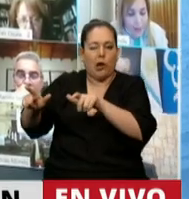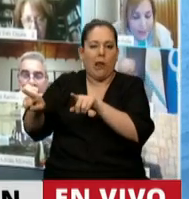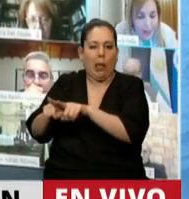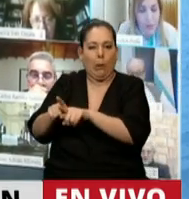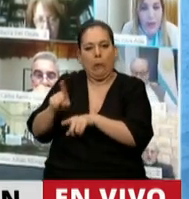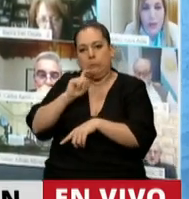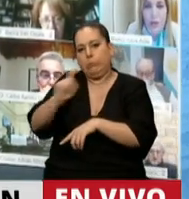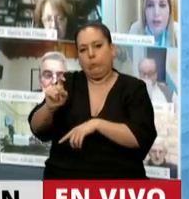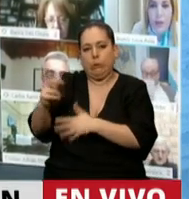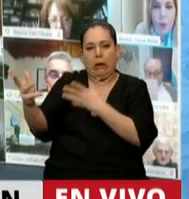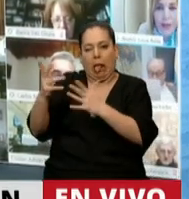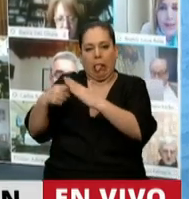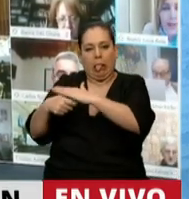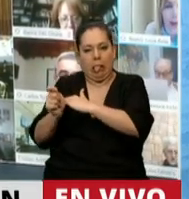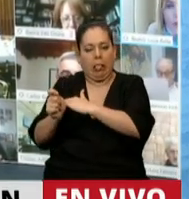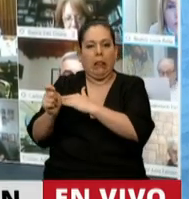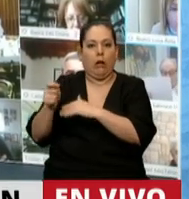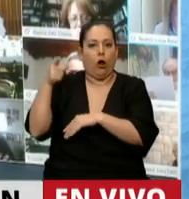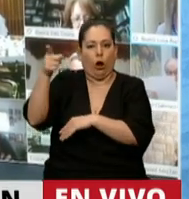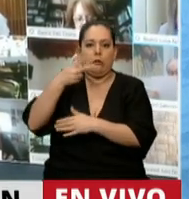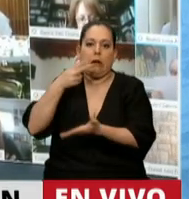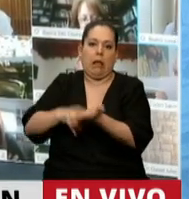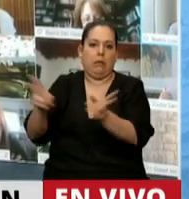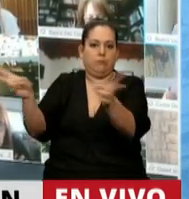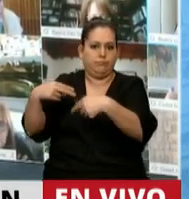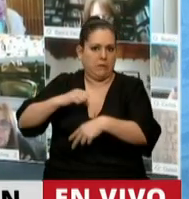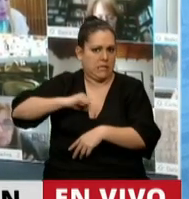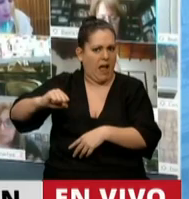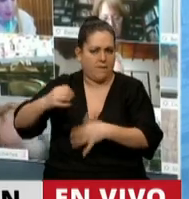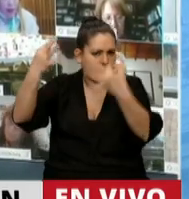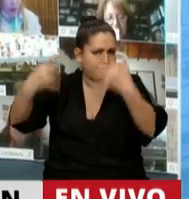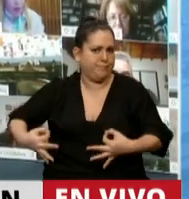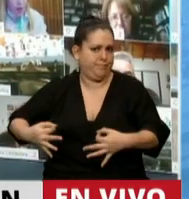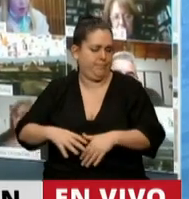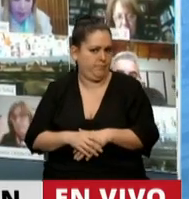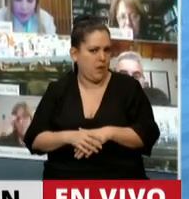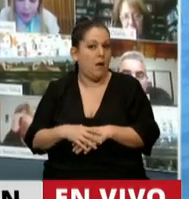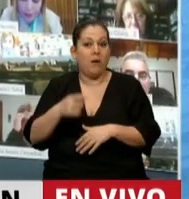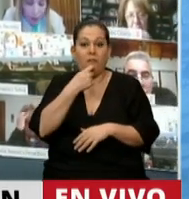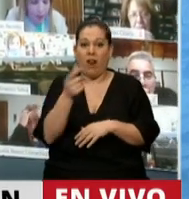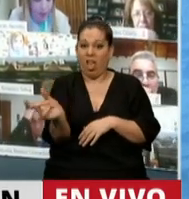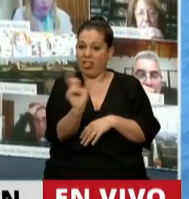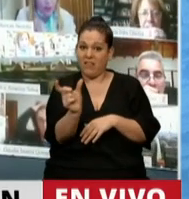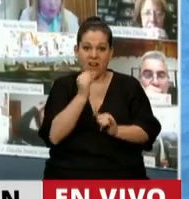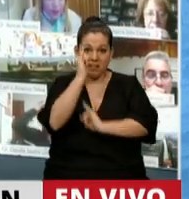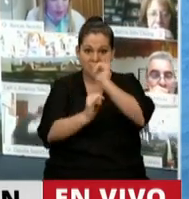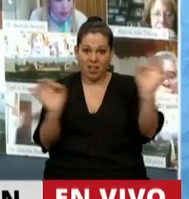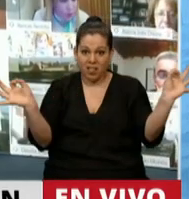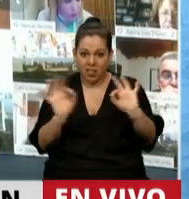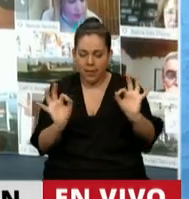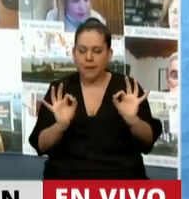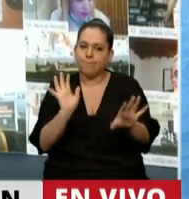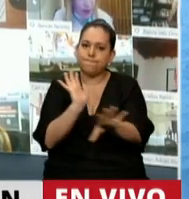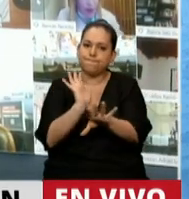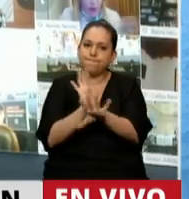delictuales en contra del fisco nacional. Porque si no hacemos esta diferencia, señor Presidente, vamos a estar